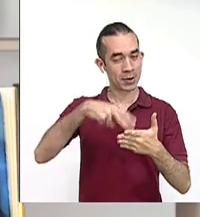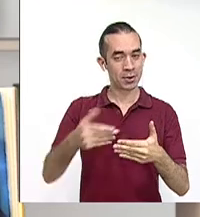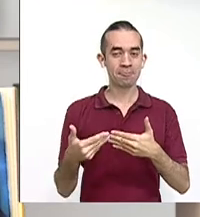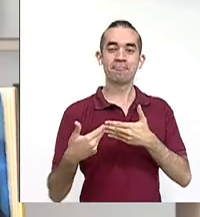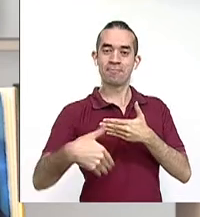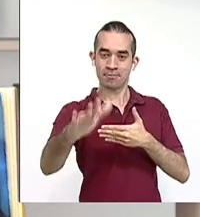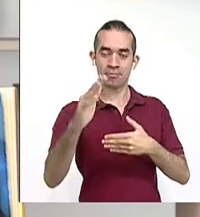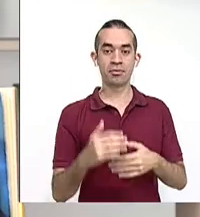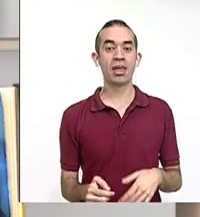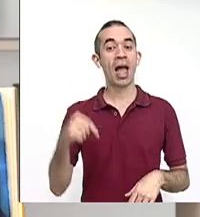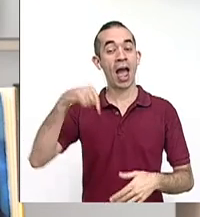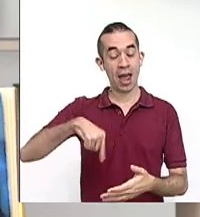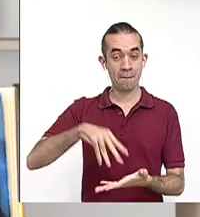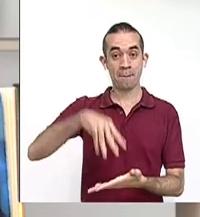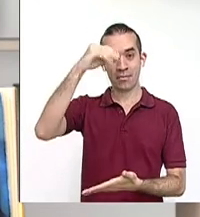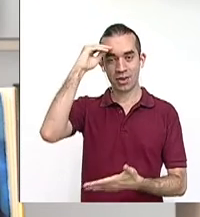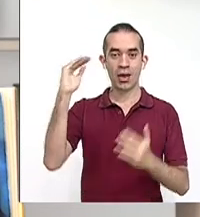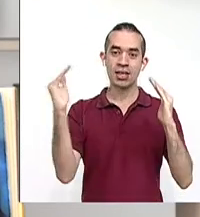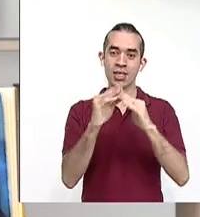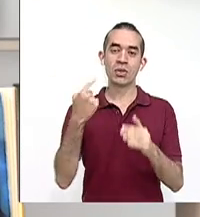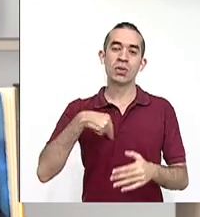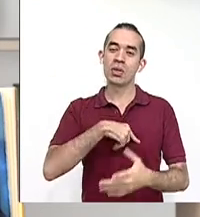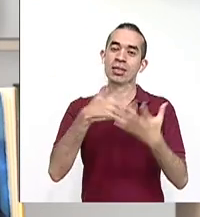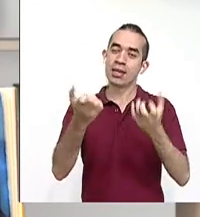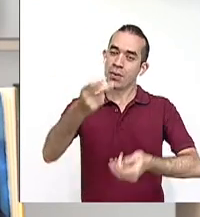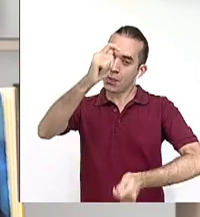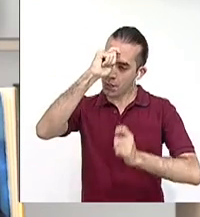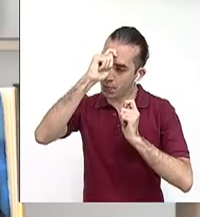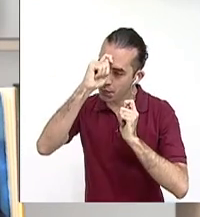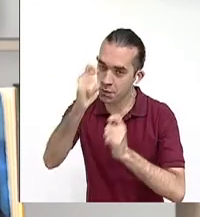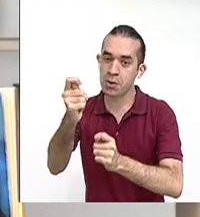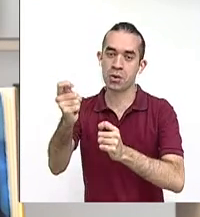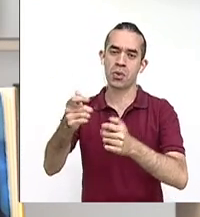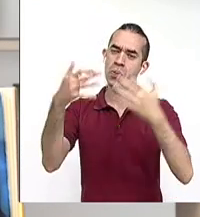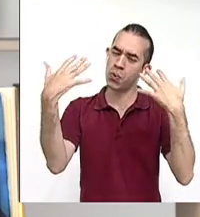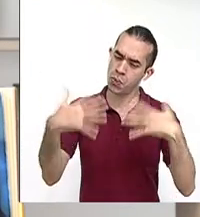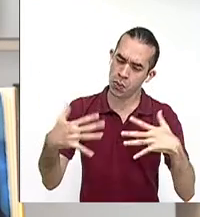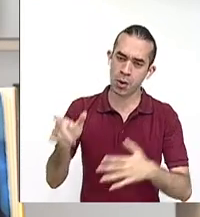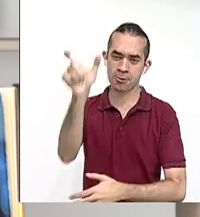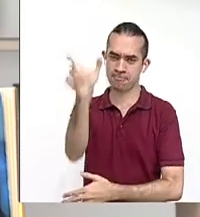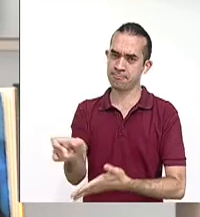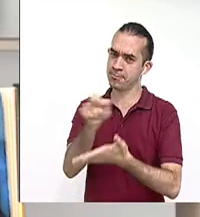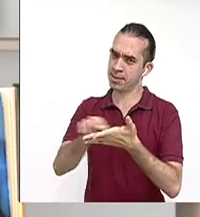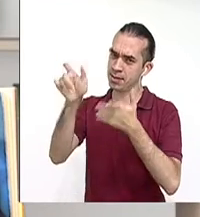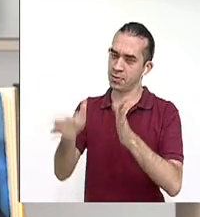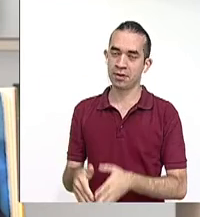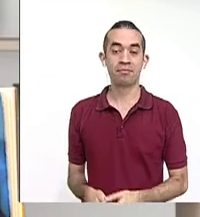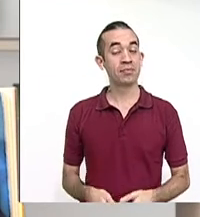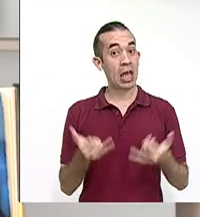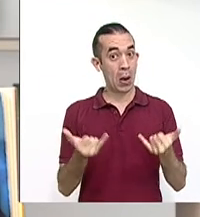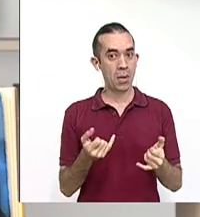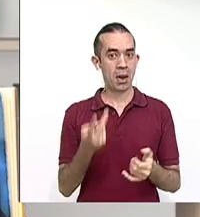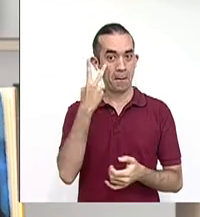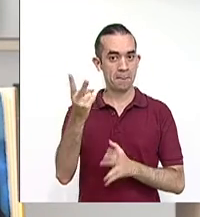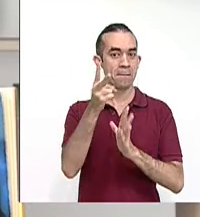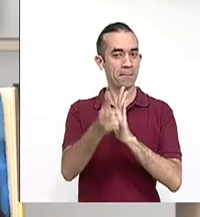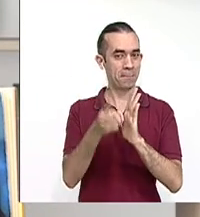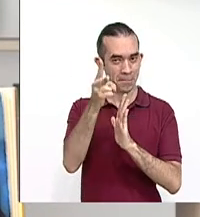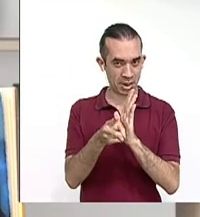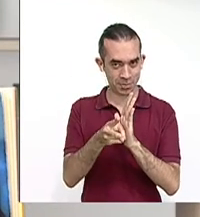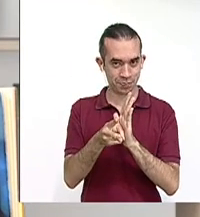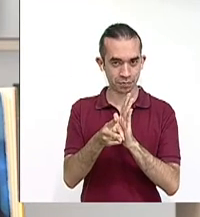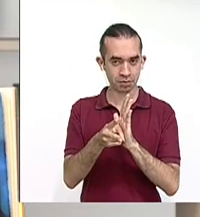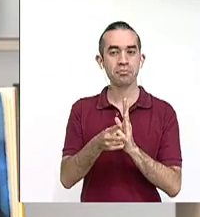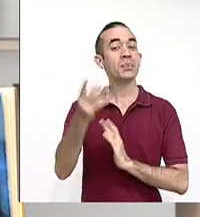eso, aquí en Aprendo en Casa queremos vendir un homenaje a esta escritora tan valiosa. Con el siguiente video, que parte de él